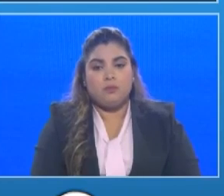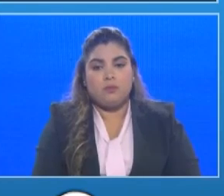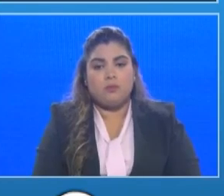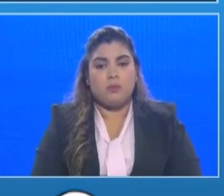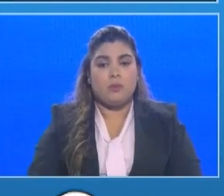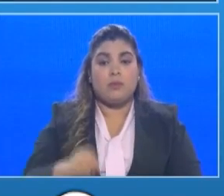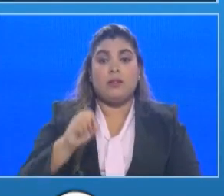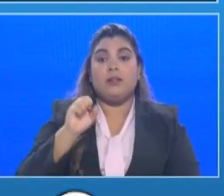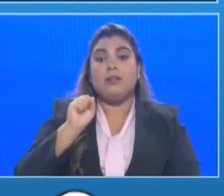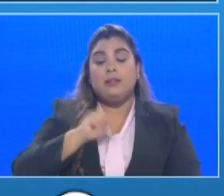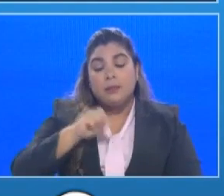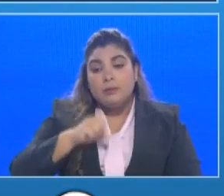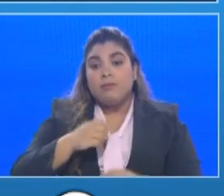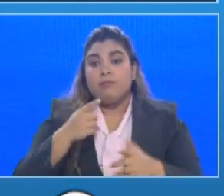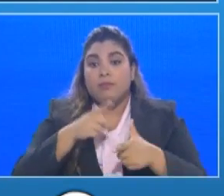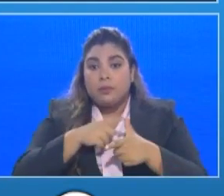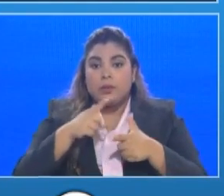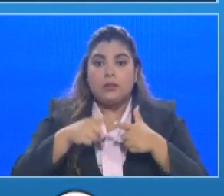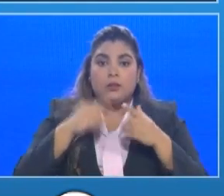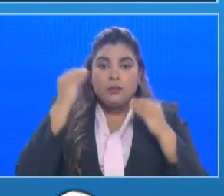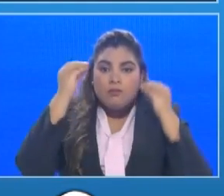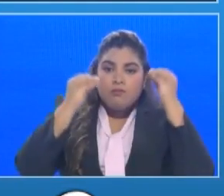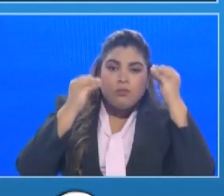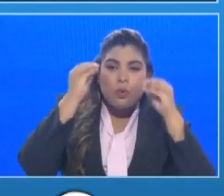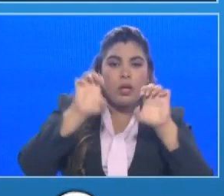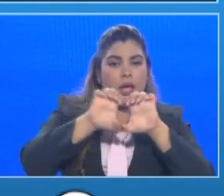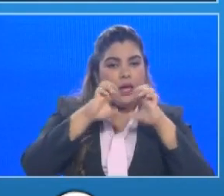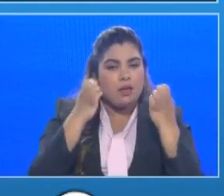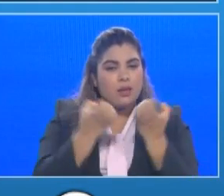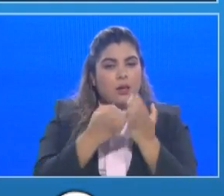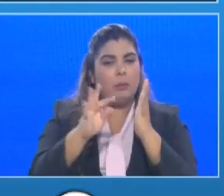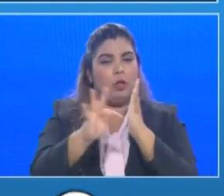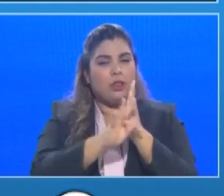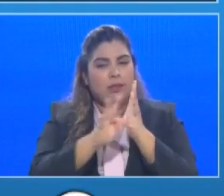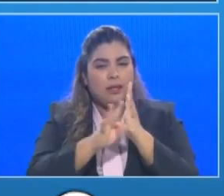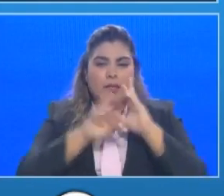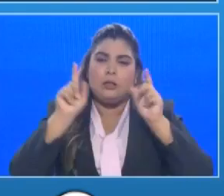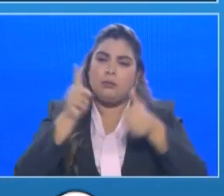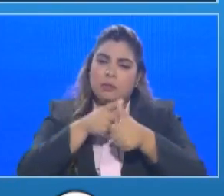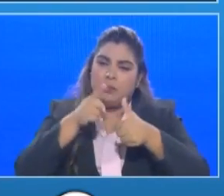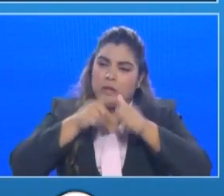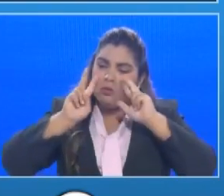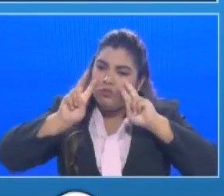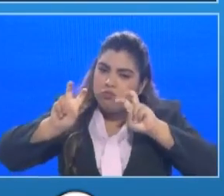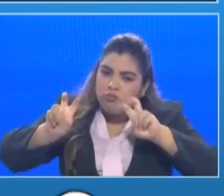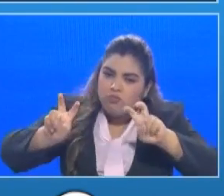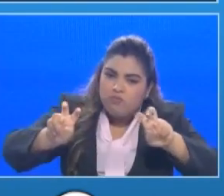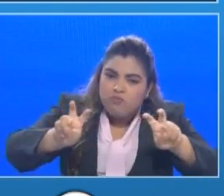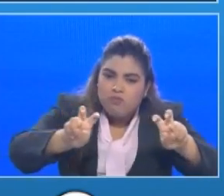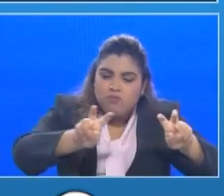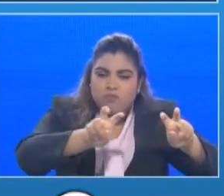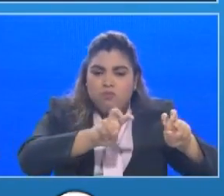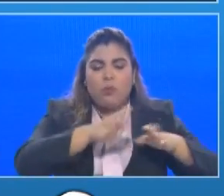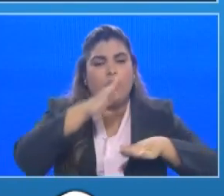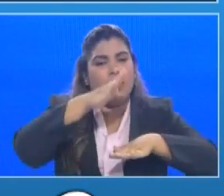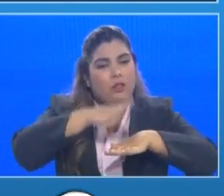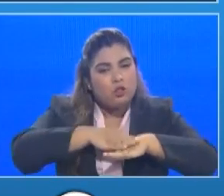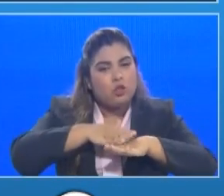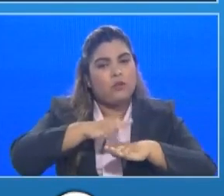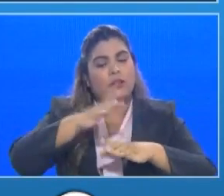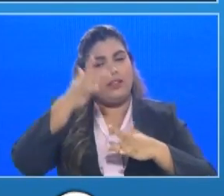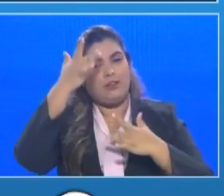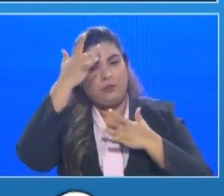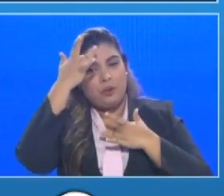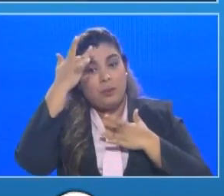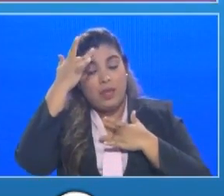haciendo que tenemos un equipo técnico que va haciendo las mediciones epidemiológicas e indicadores para tomar una decisión